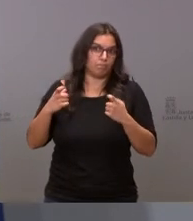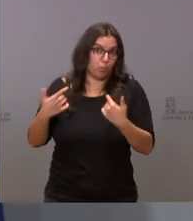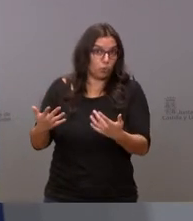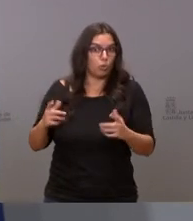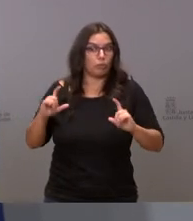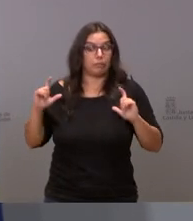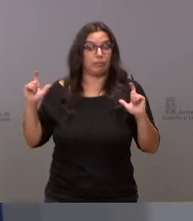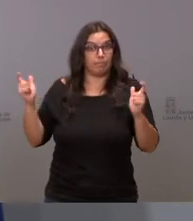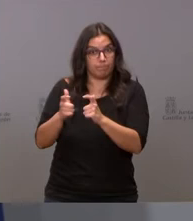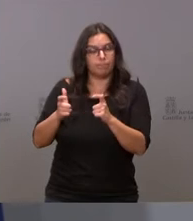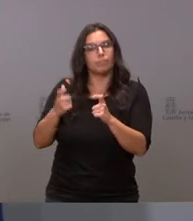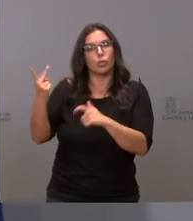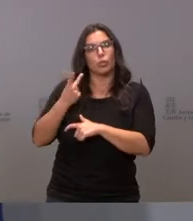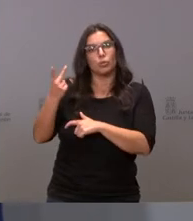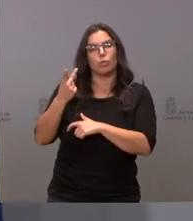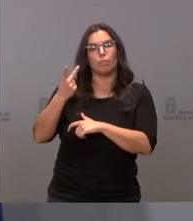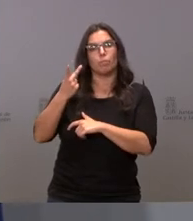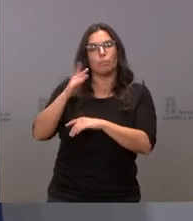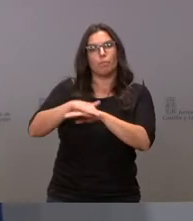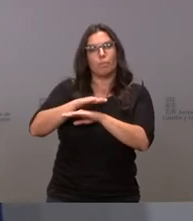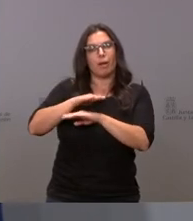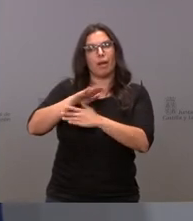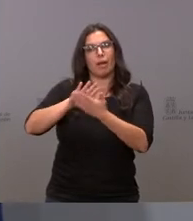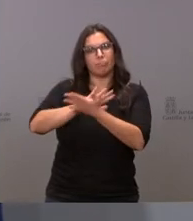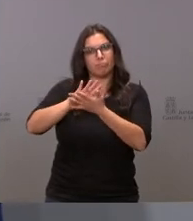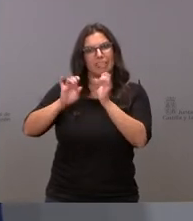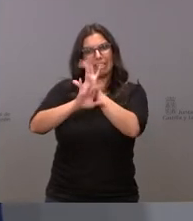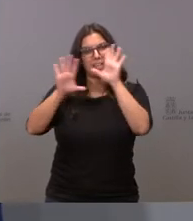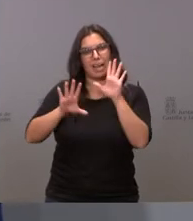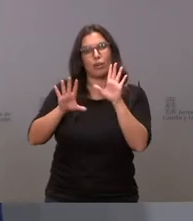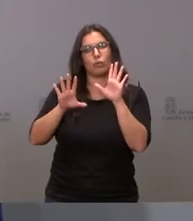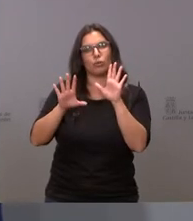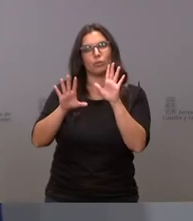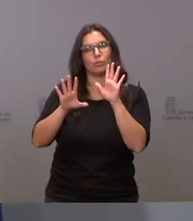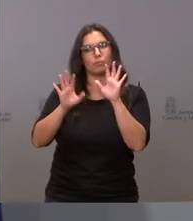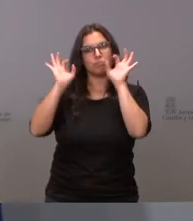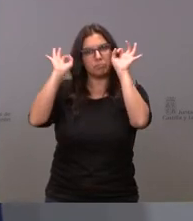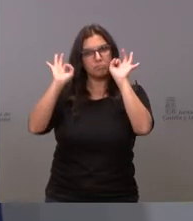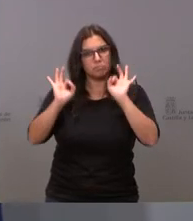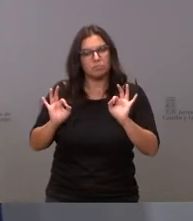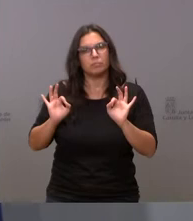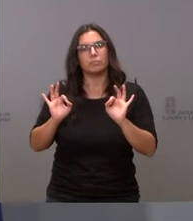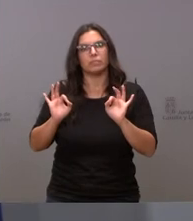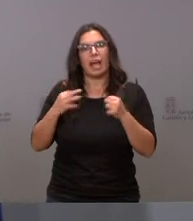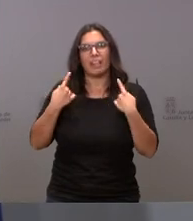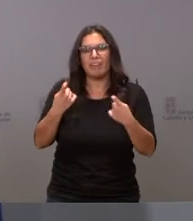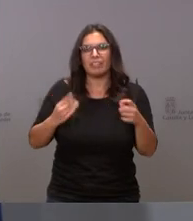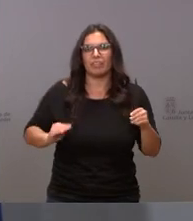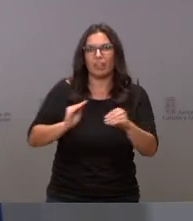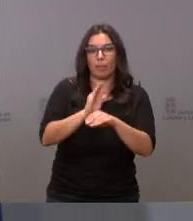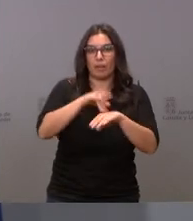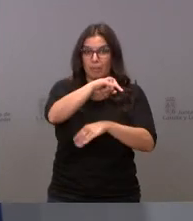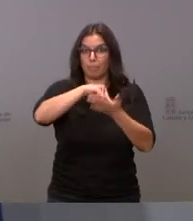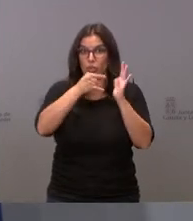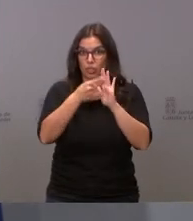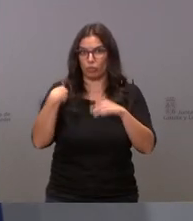breve plazo posible para concretar la posibilidad o las necesidades de financiación de este proyecto